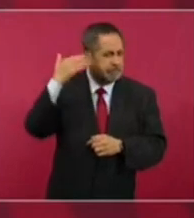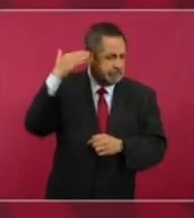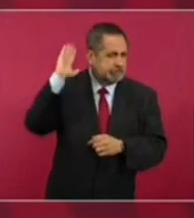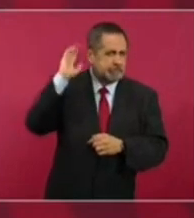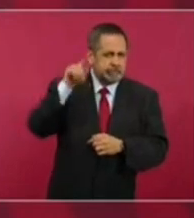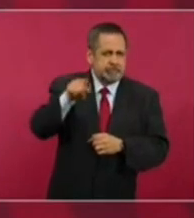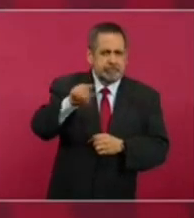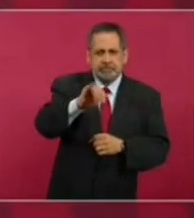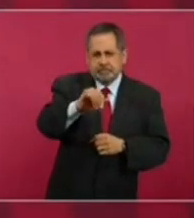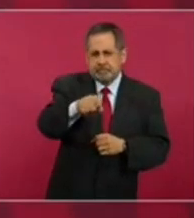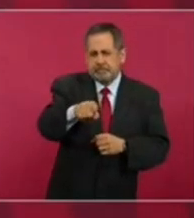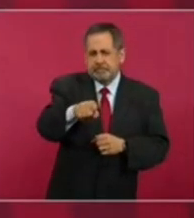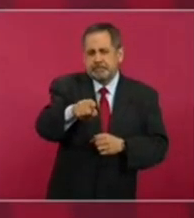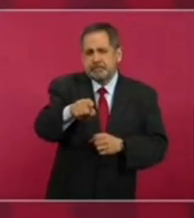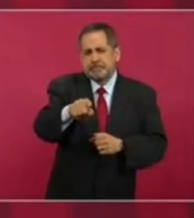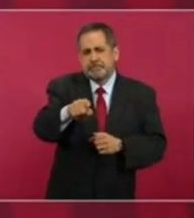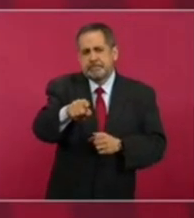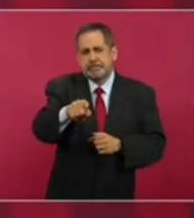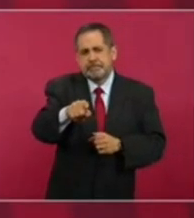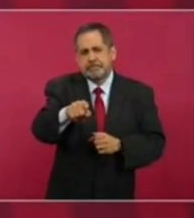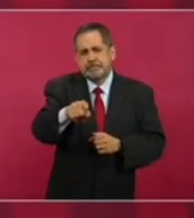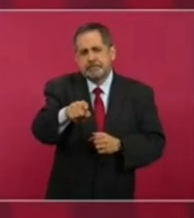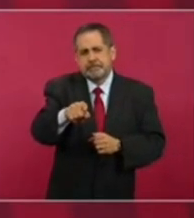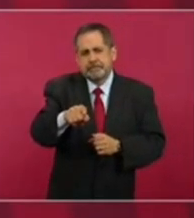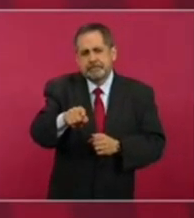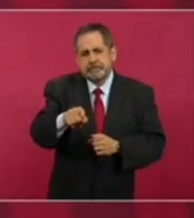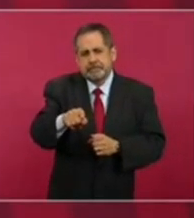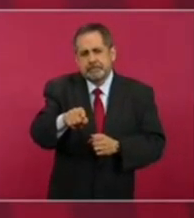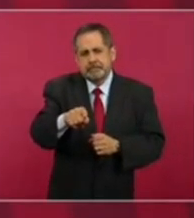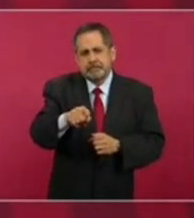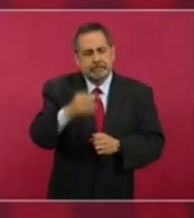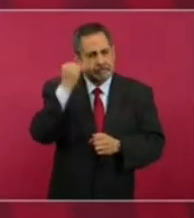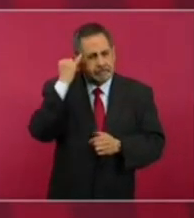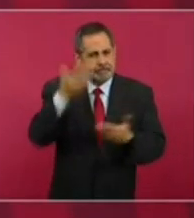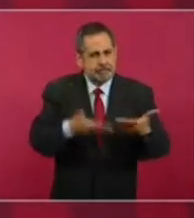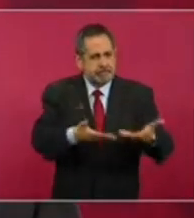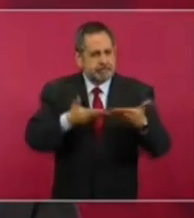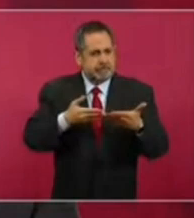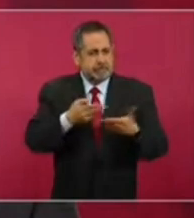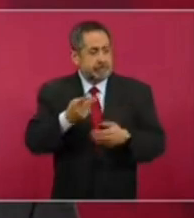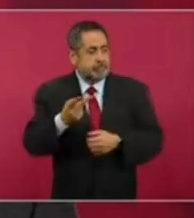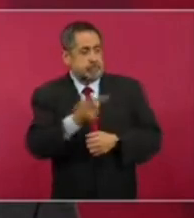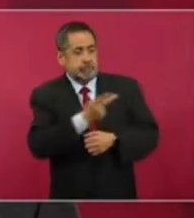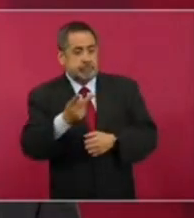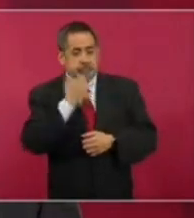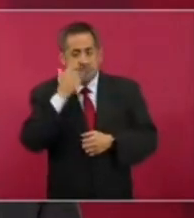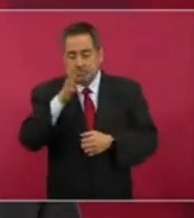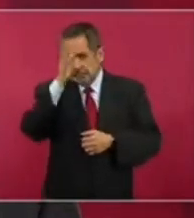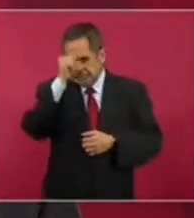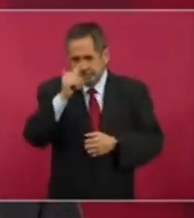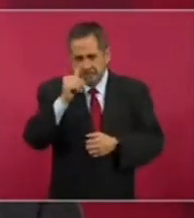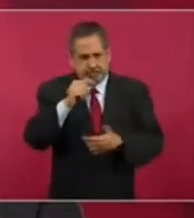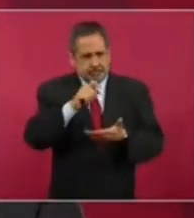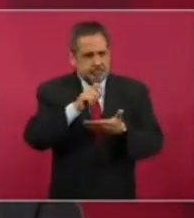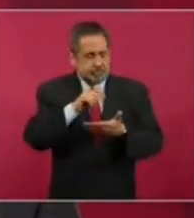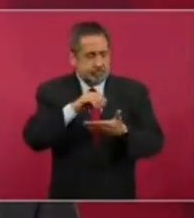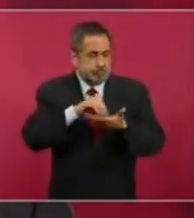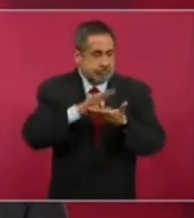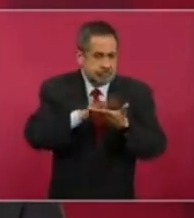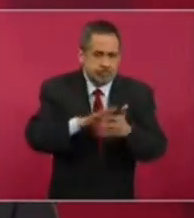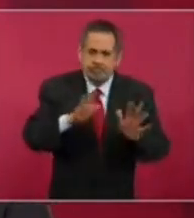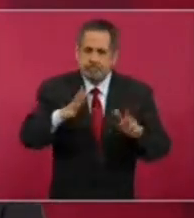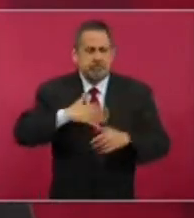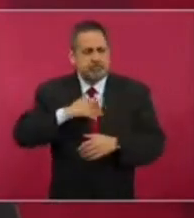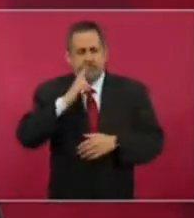un planteamiento de que querían llegar a un arreglo o algo así. Entonces, mi